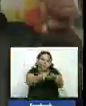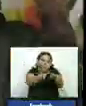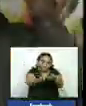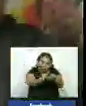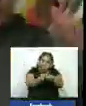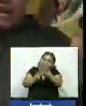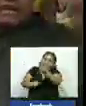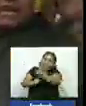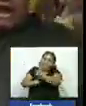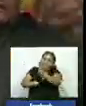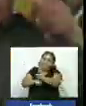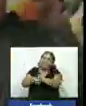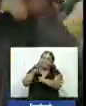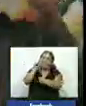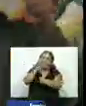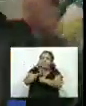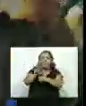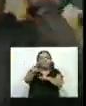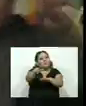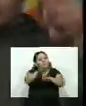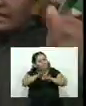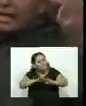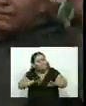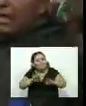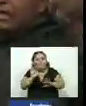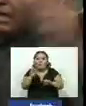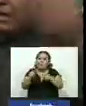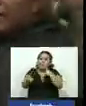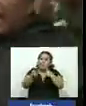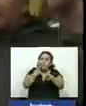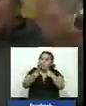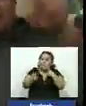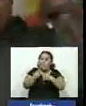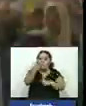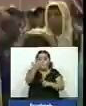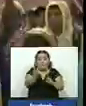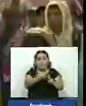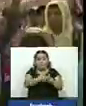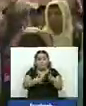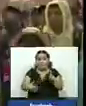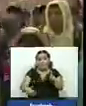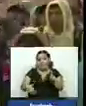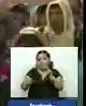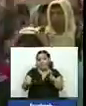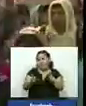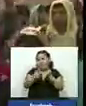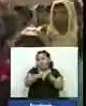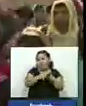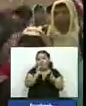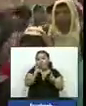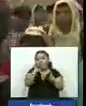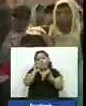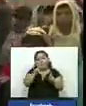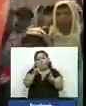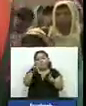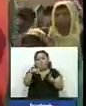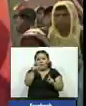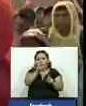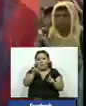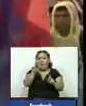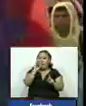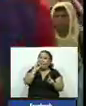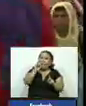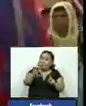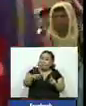nación andina a que actúen con calma y dialoguen la senadora opositora Yanin Añez se declaró esta semana